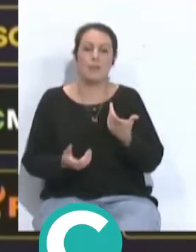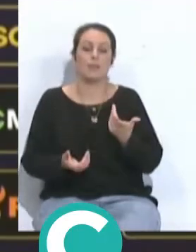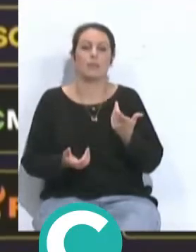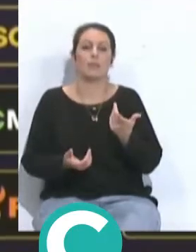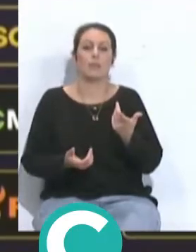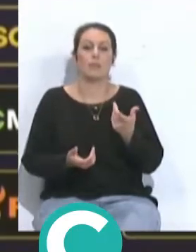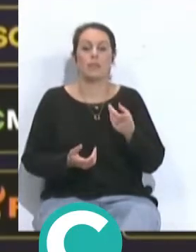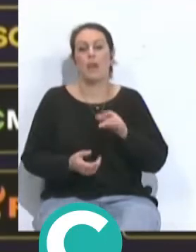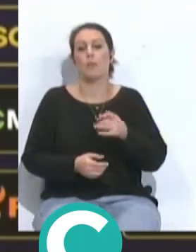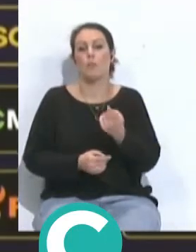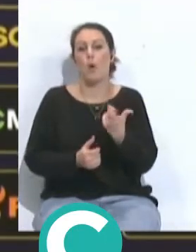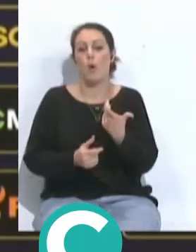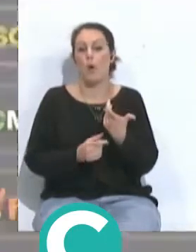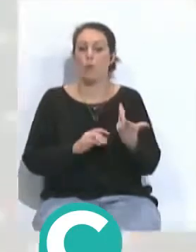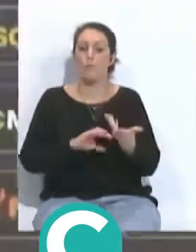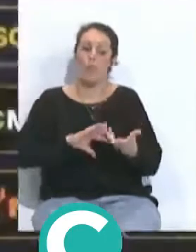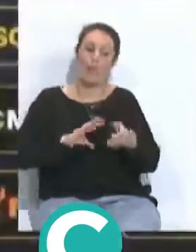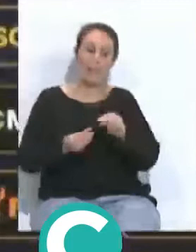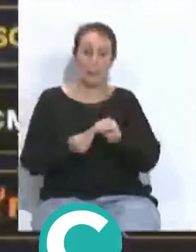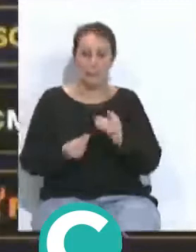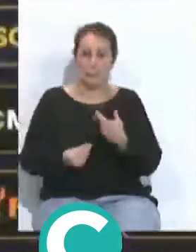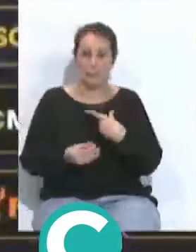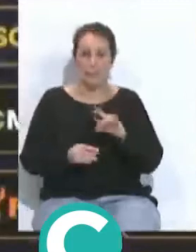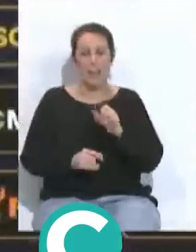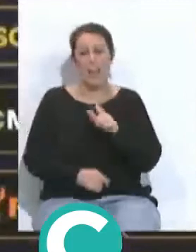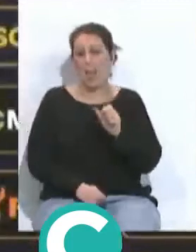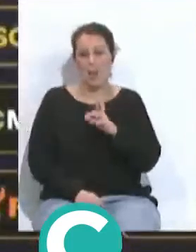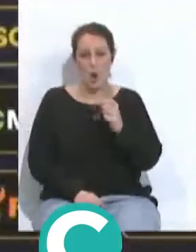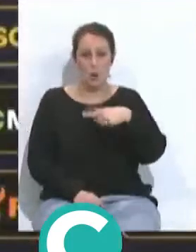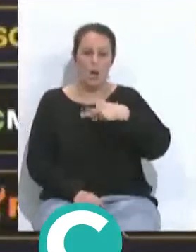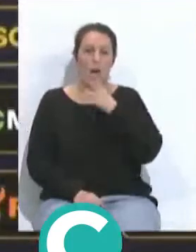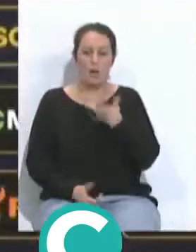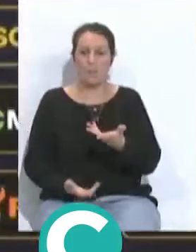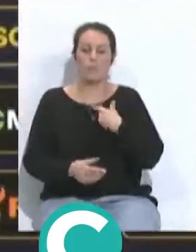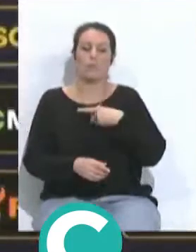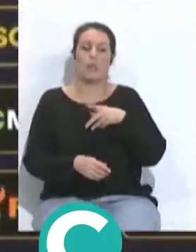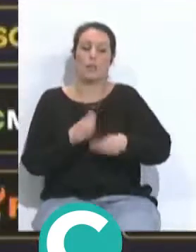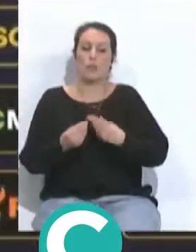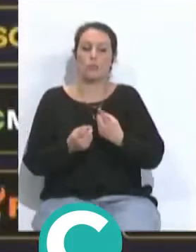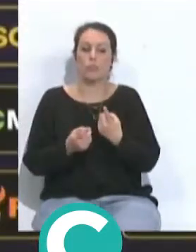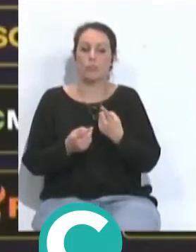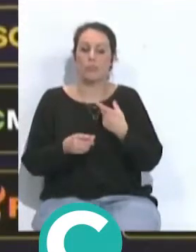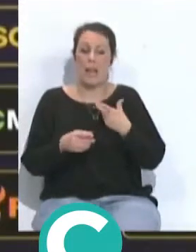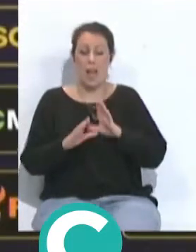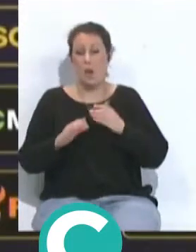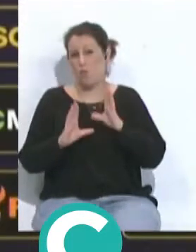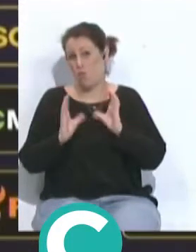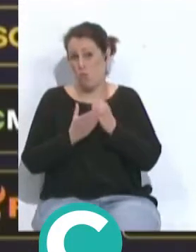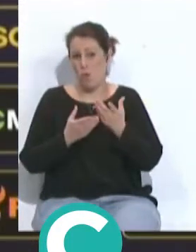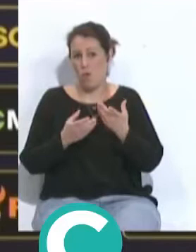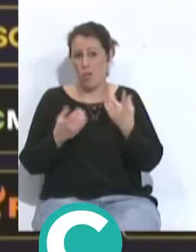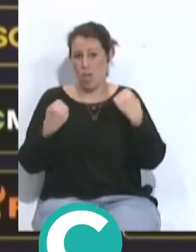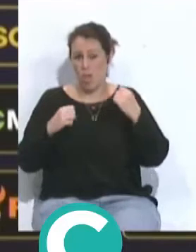un poco camaleónico, ¿no? Sí, bueno, no, Alarcón está en la... está... hoy ha hecho un par de sesiones con el grupo pero aún le queda